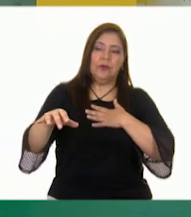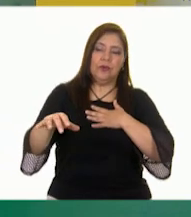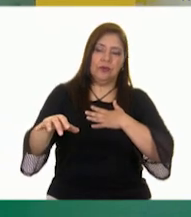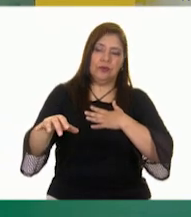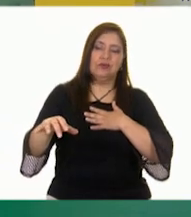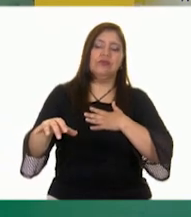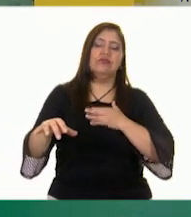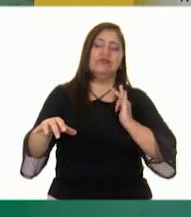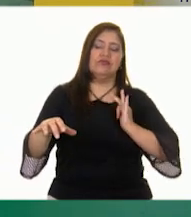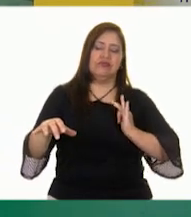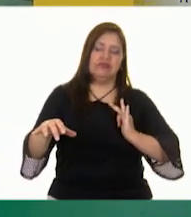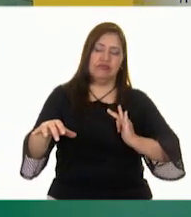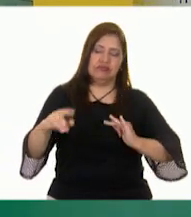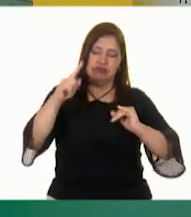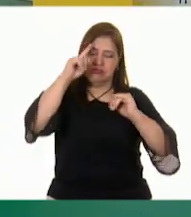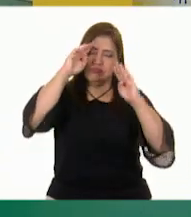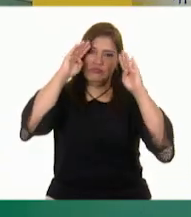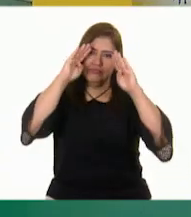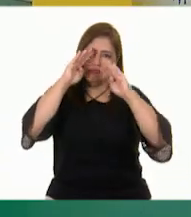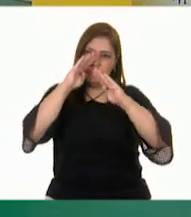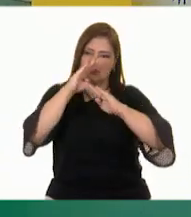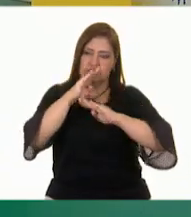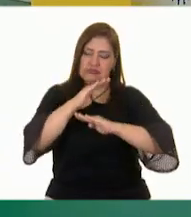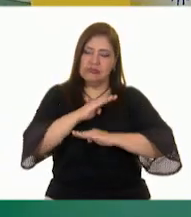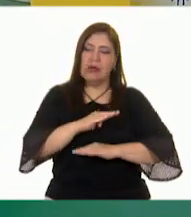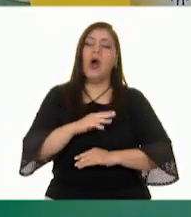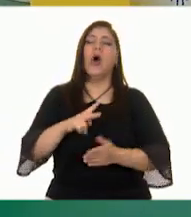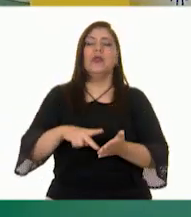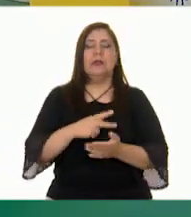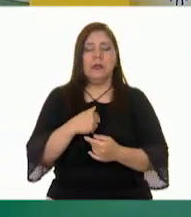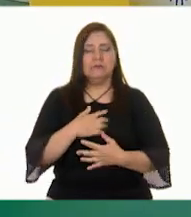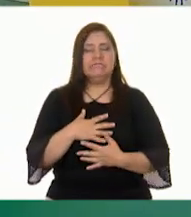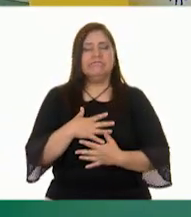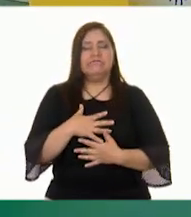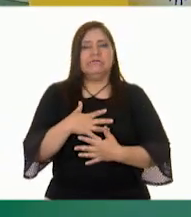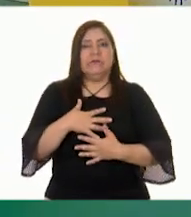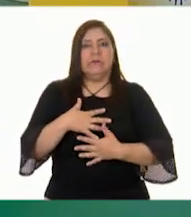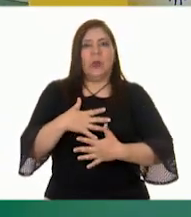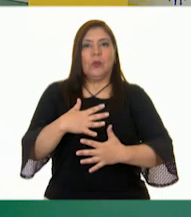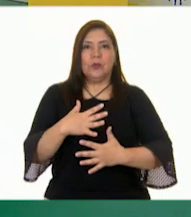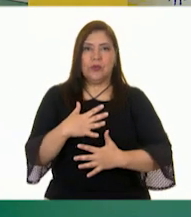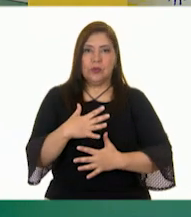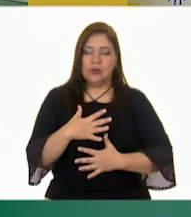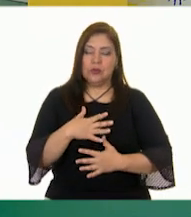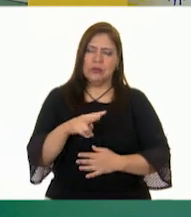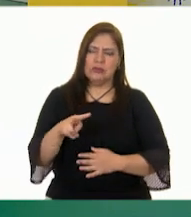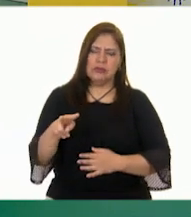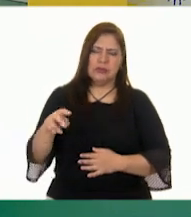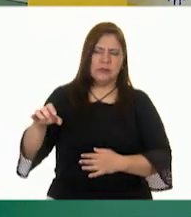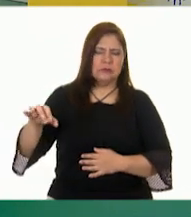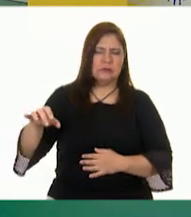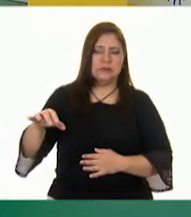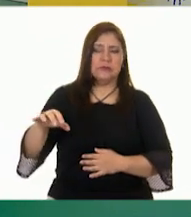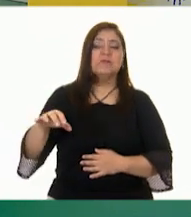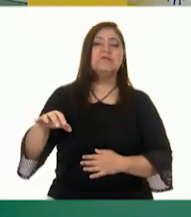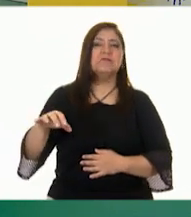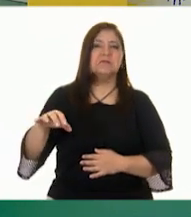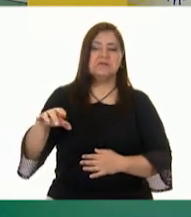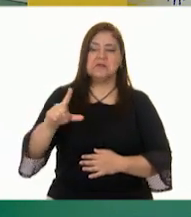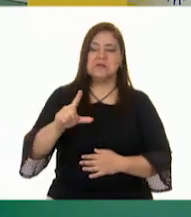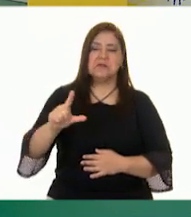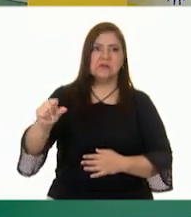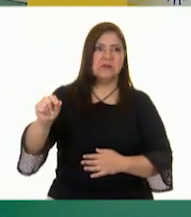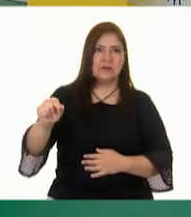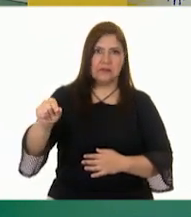Logré relajarme. Volví a respirar. Pude observar que se